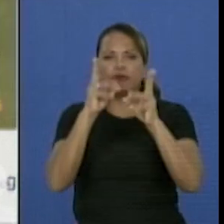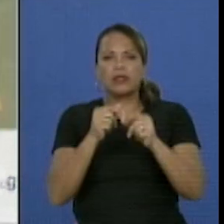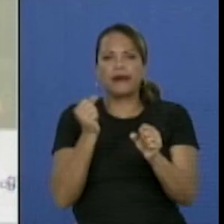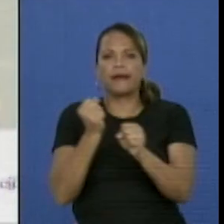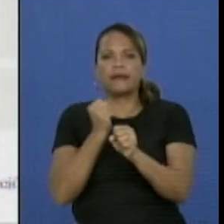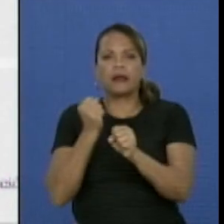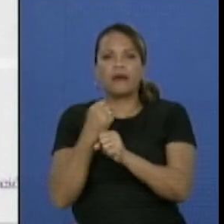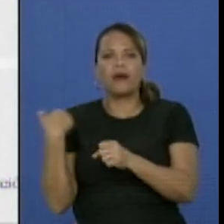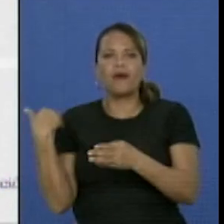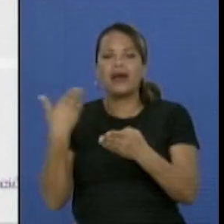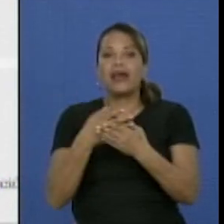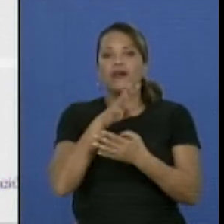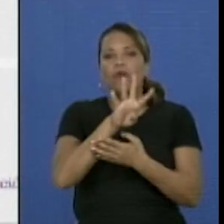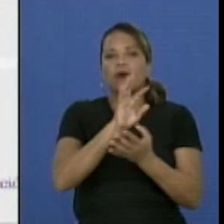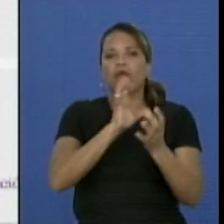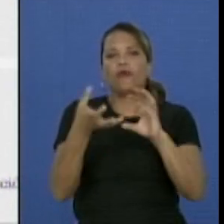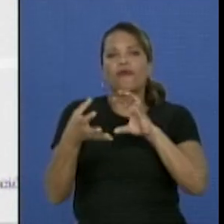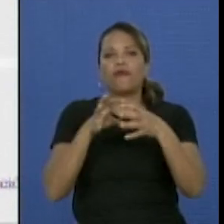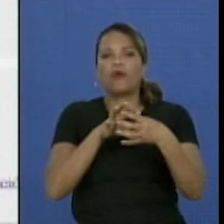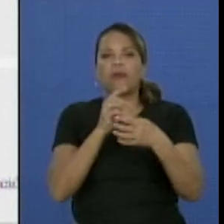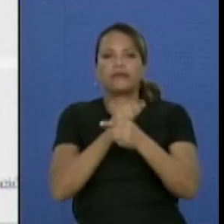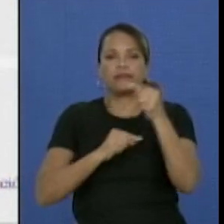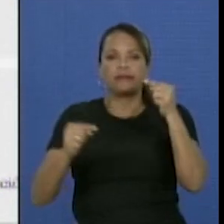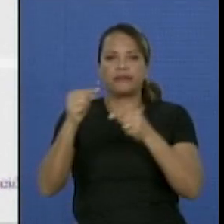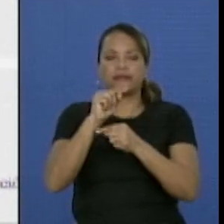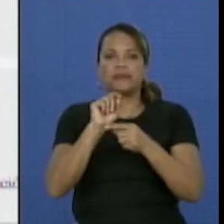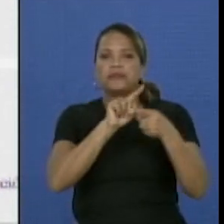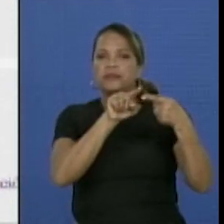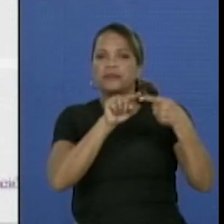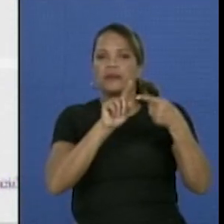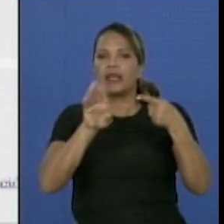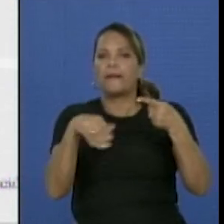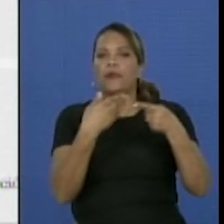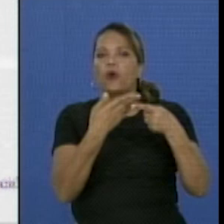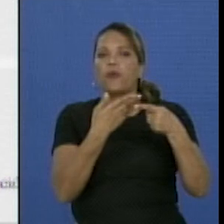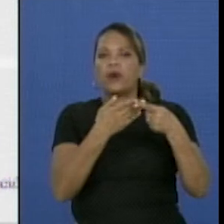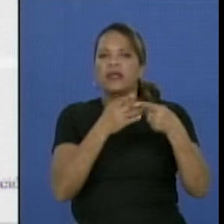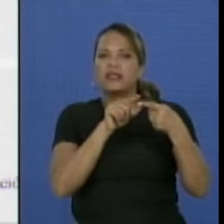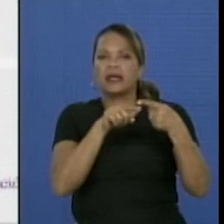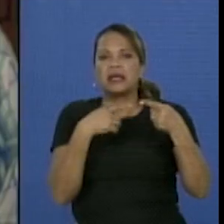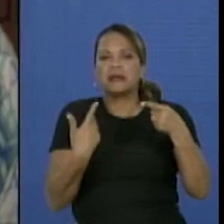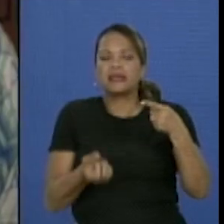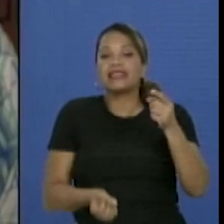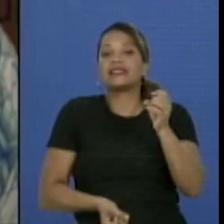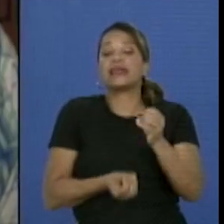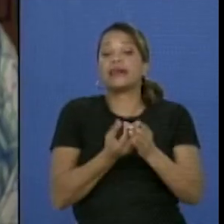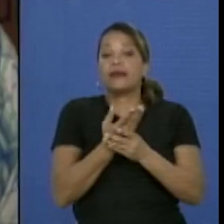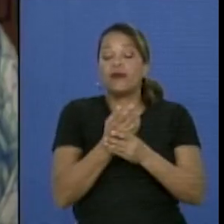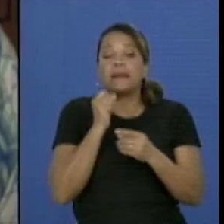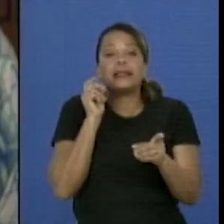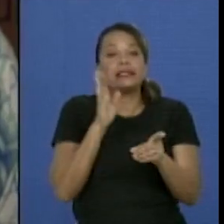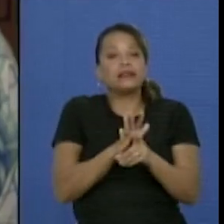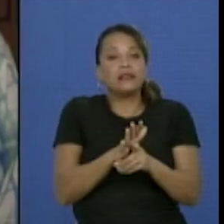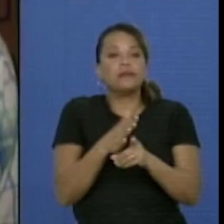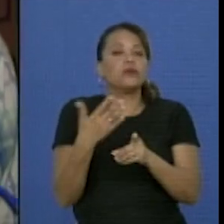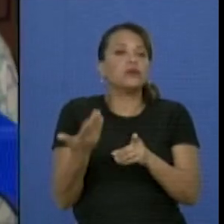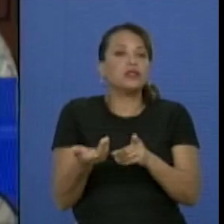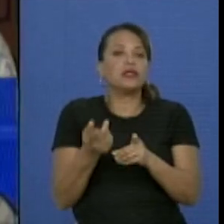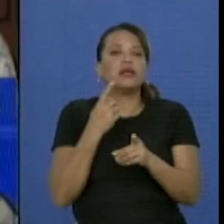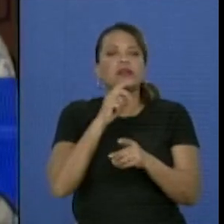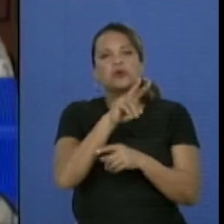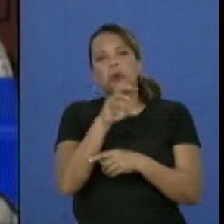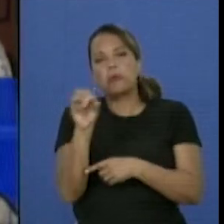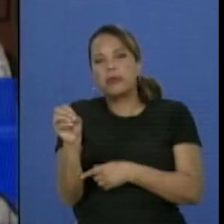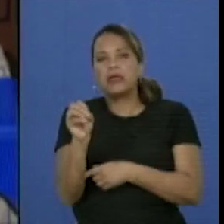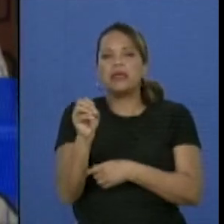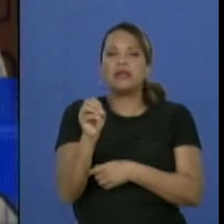trabajo en cuatro líneas fundamentales. La primera propuesta de observatorio surgió a inicios de los 2000,